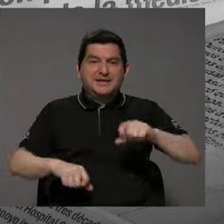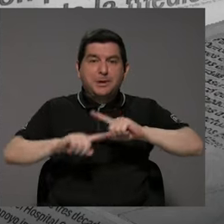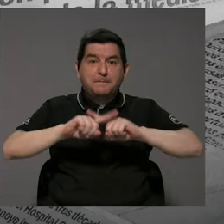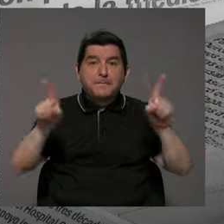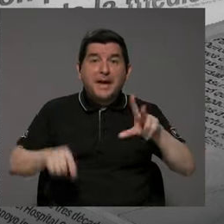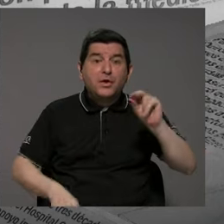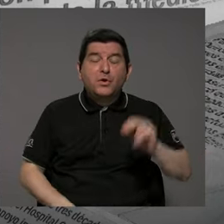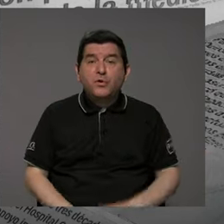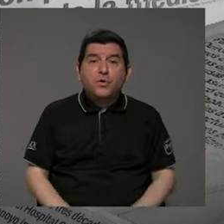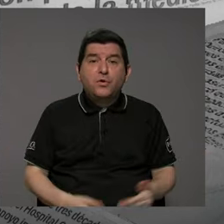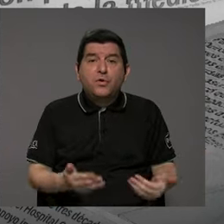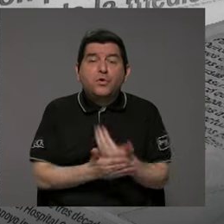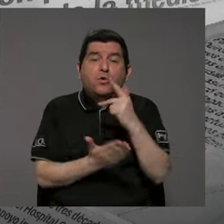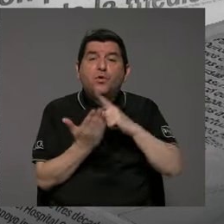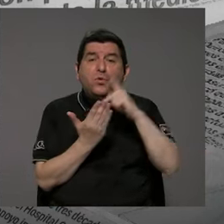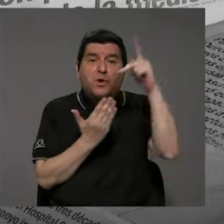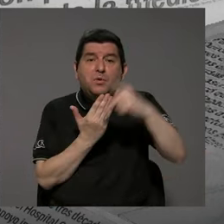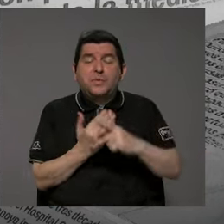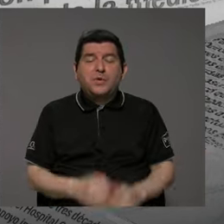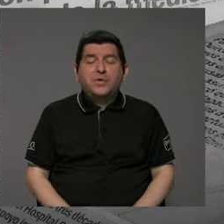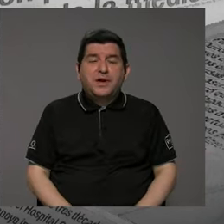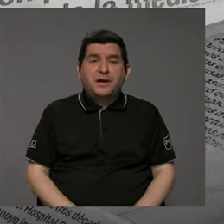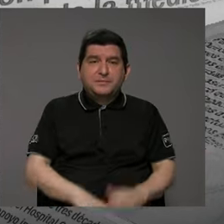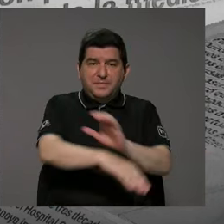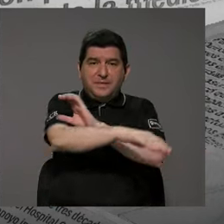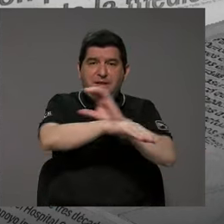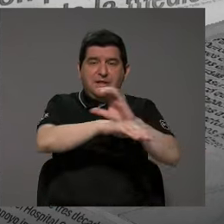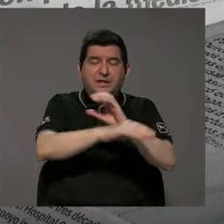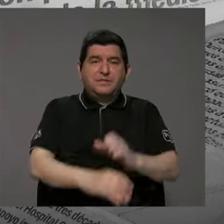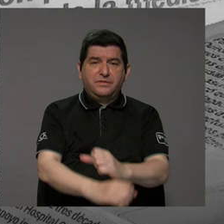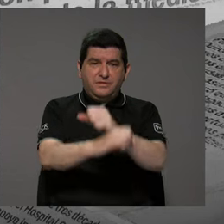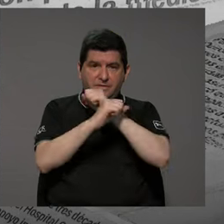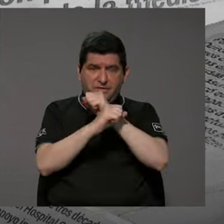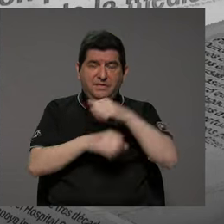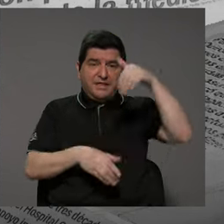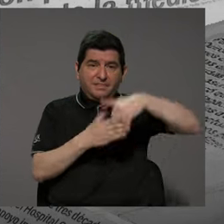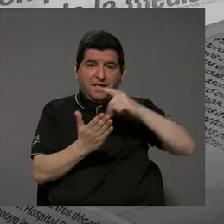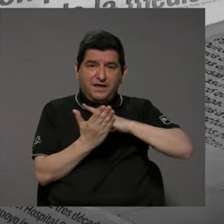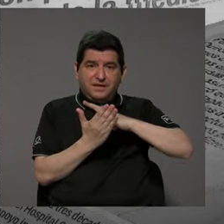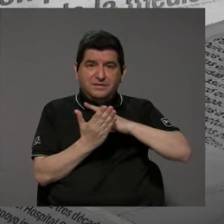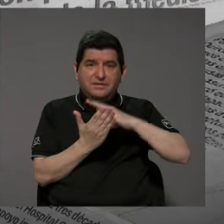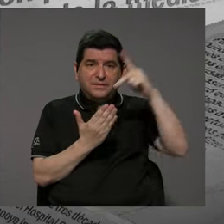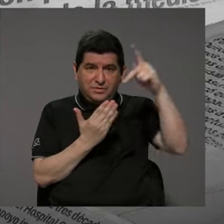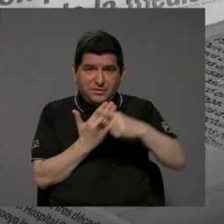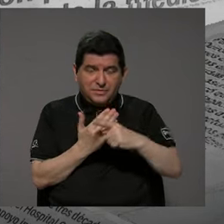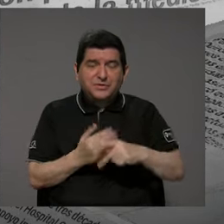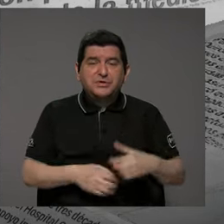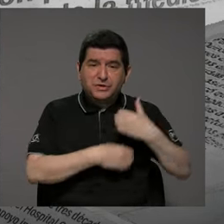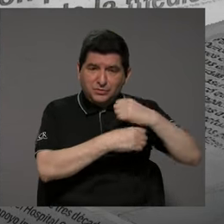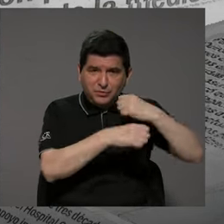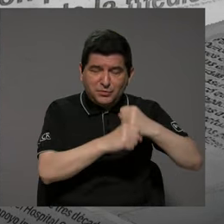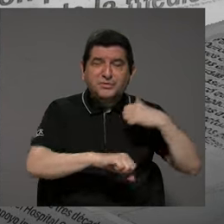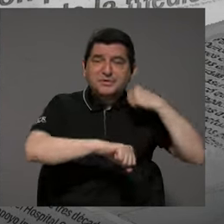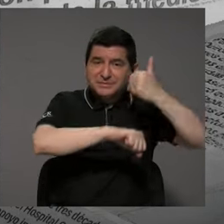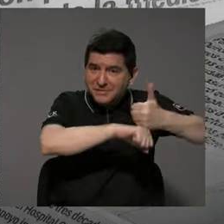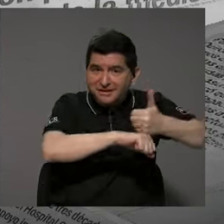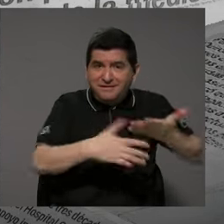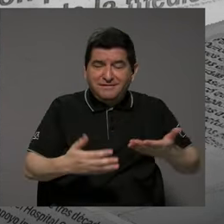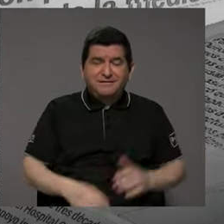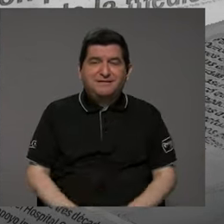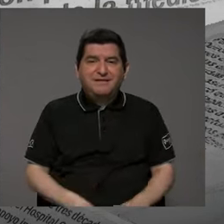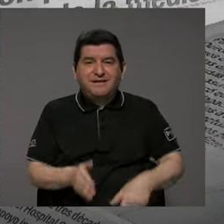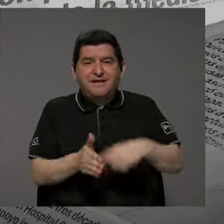foto frente al nuevo programa de ciberseguridad que metieron dentro de la municipalidad. Y, desgraciadamente, son temas que tal vez a veces